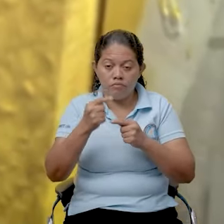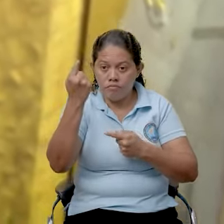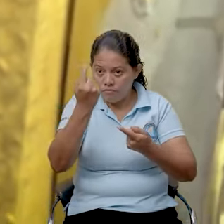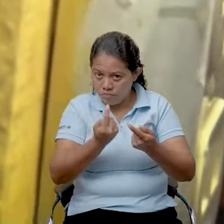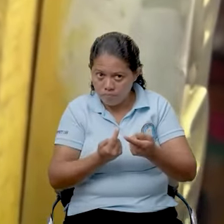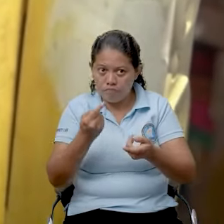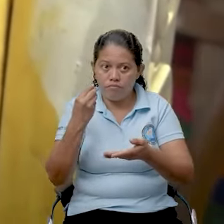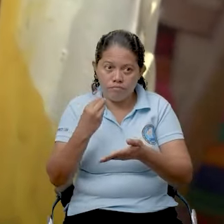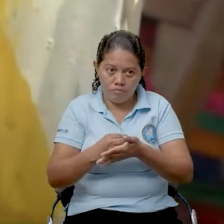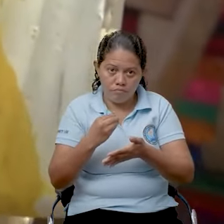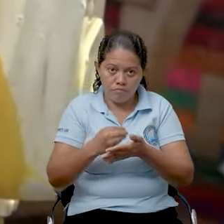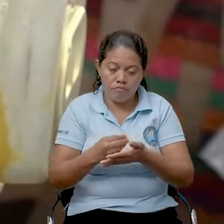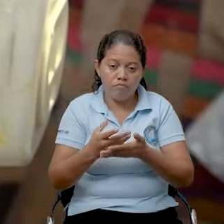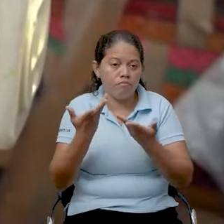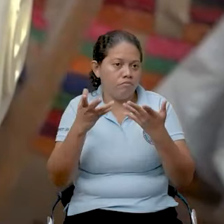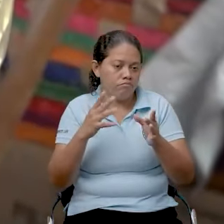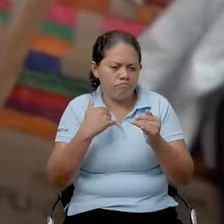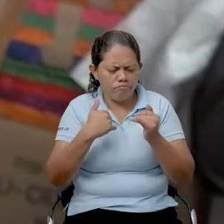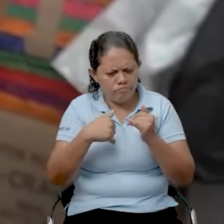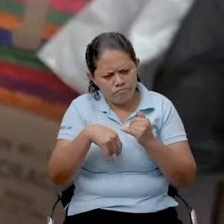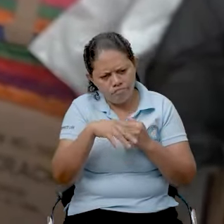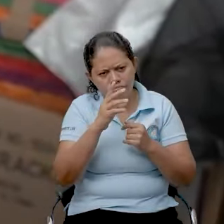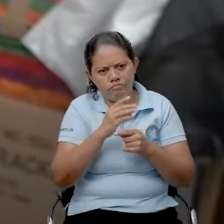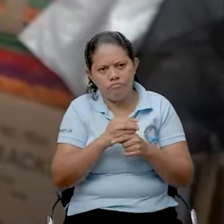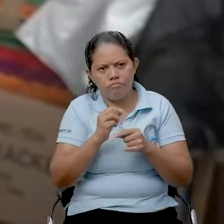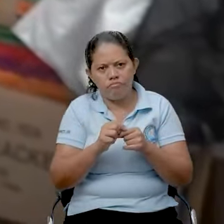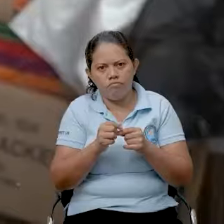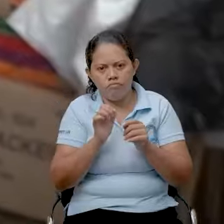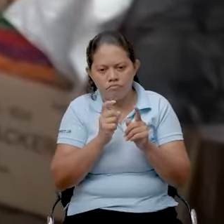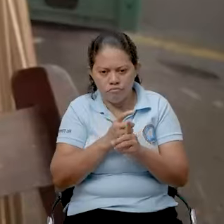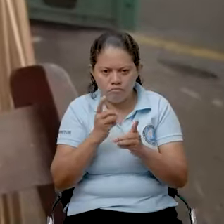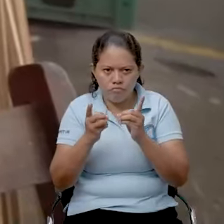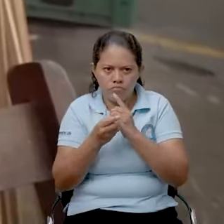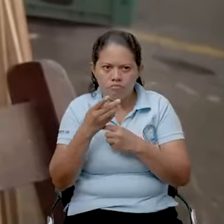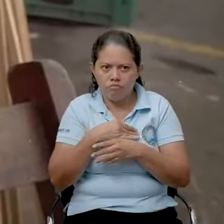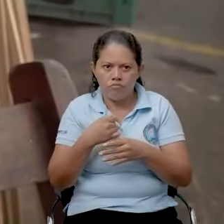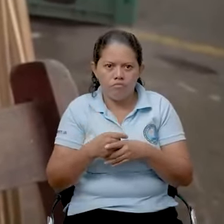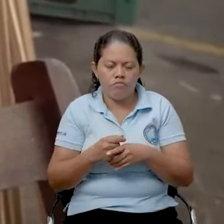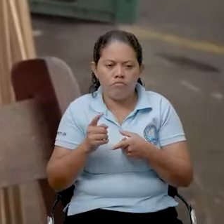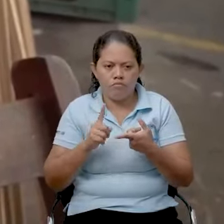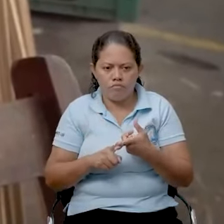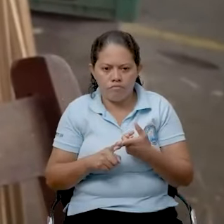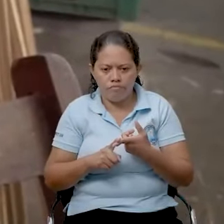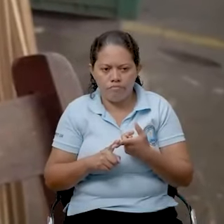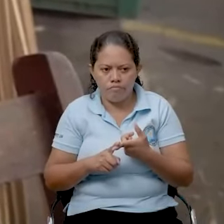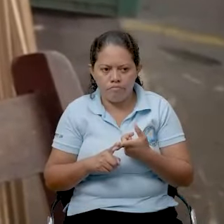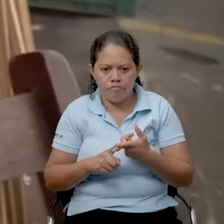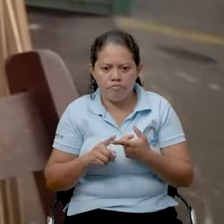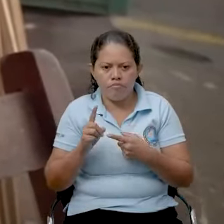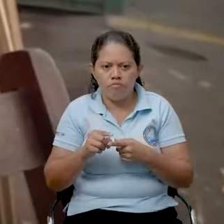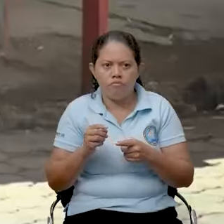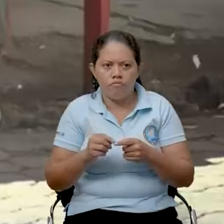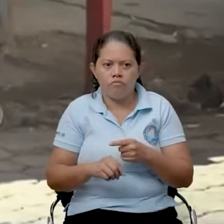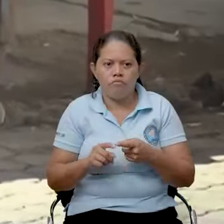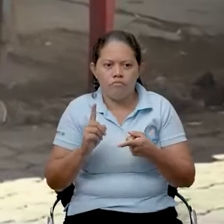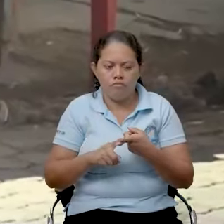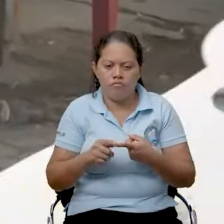venga, compre su pólvora, con las medidas, que no venga, que pongan alcohol,